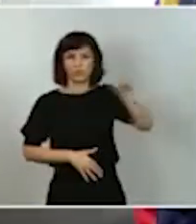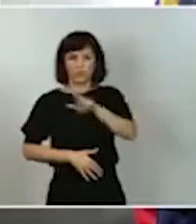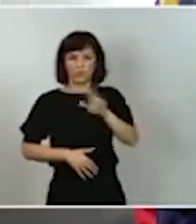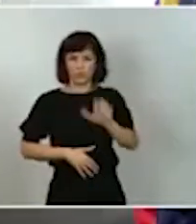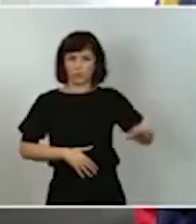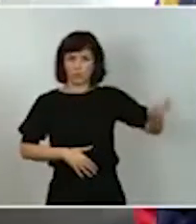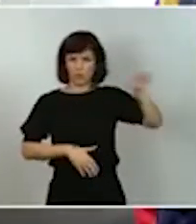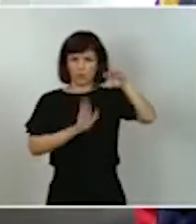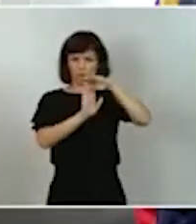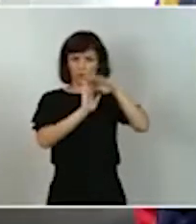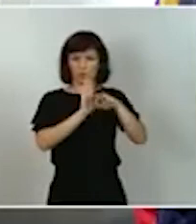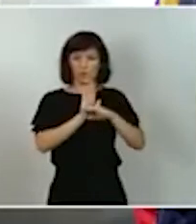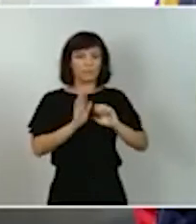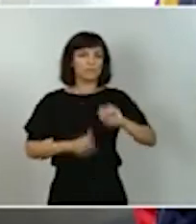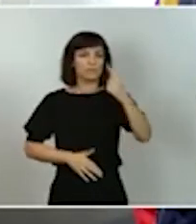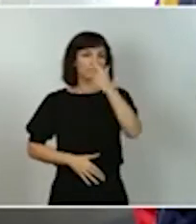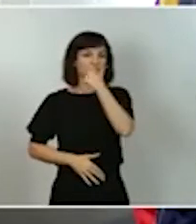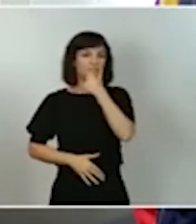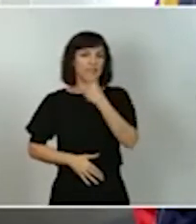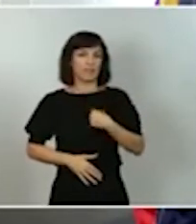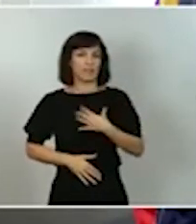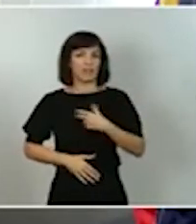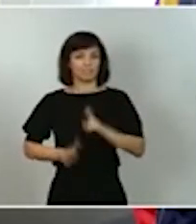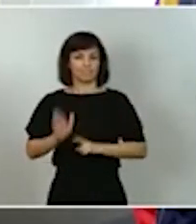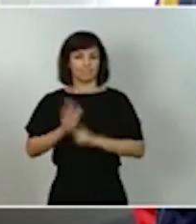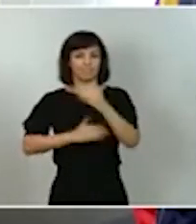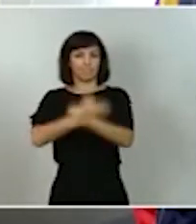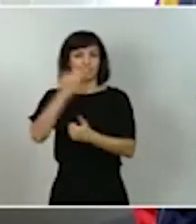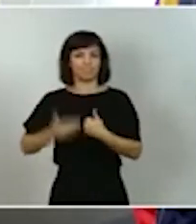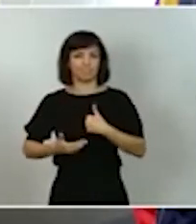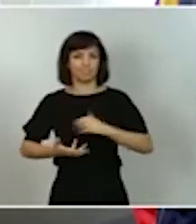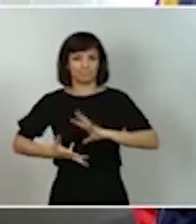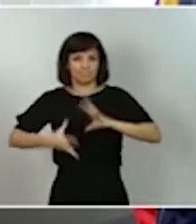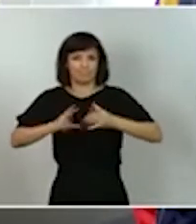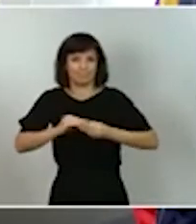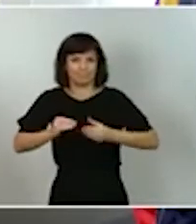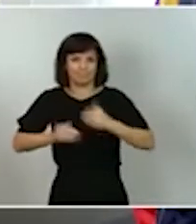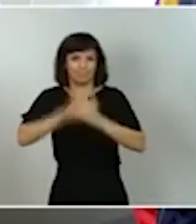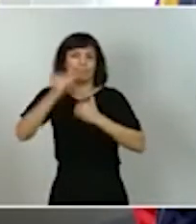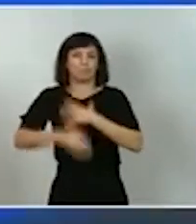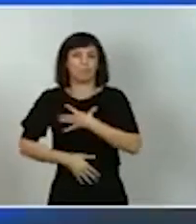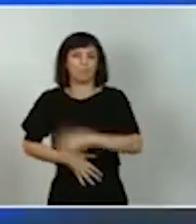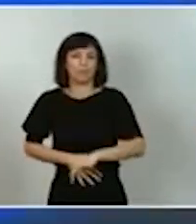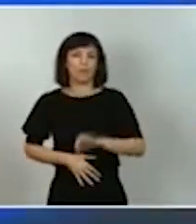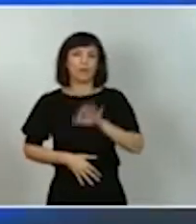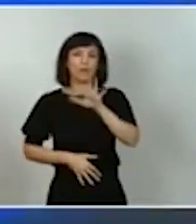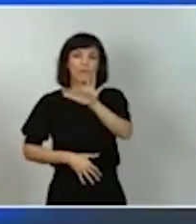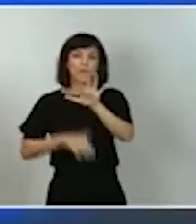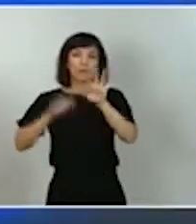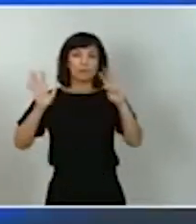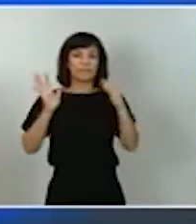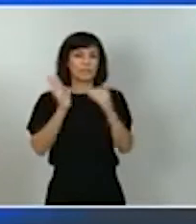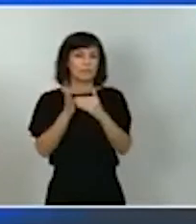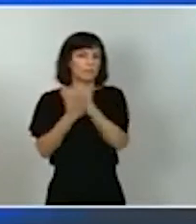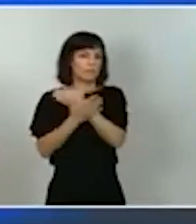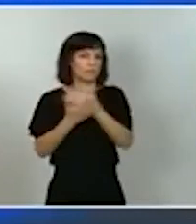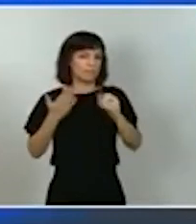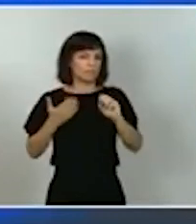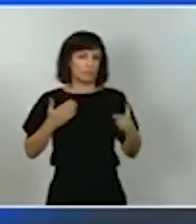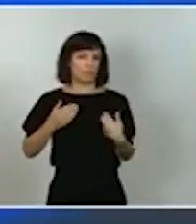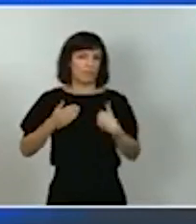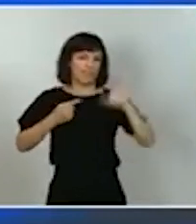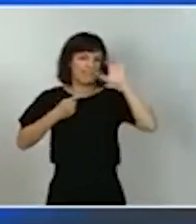Recuperación y la Resiliencia, que concentrará el grueso de los recursos, con un total de 59.000 millones de euros. Y el segundo, el REACT,